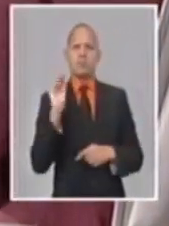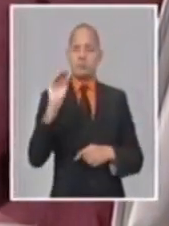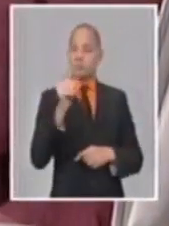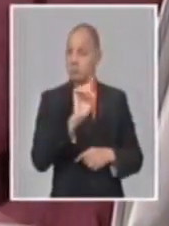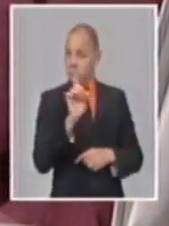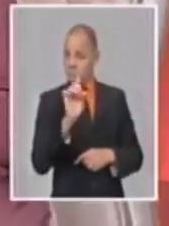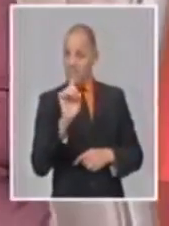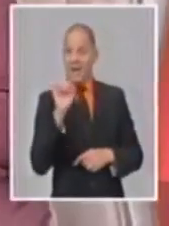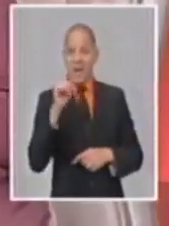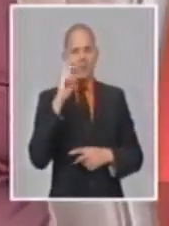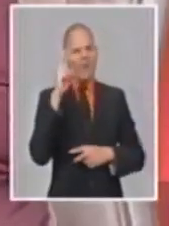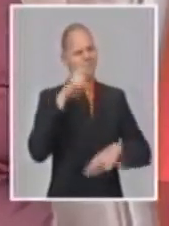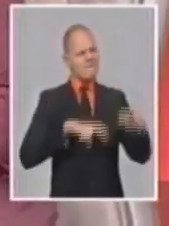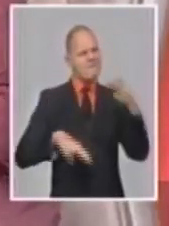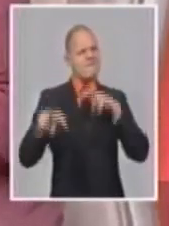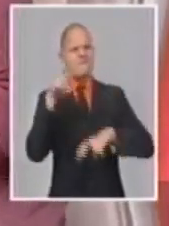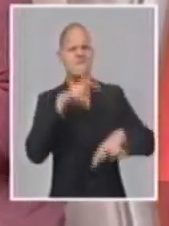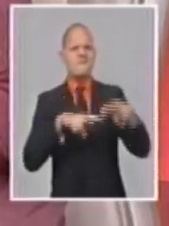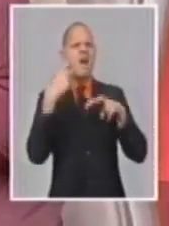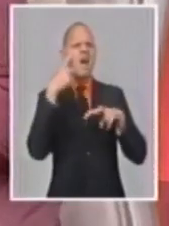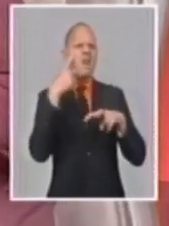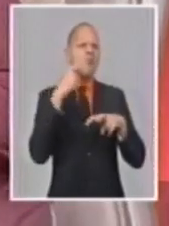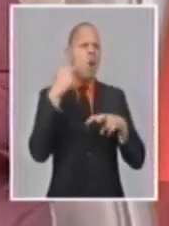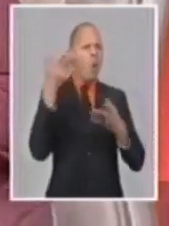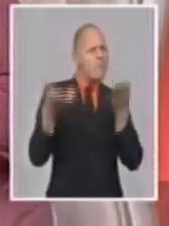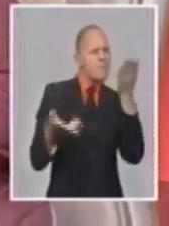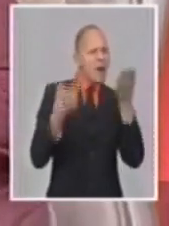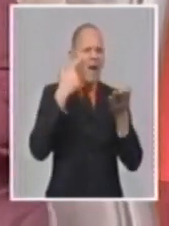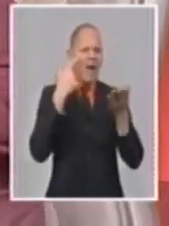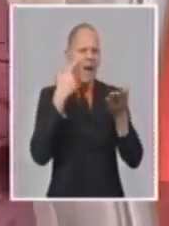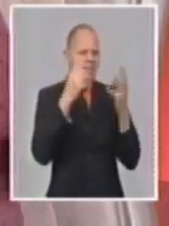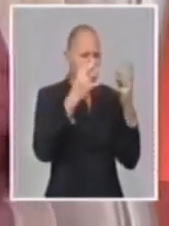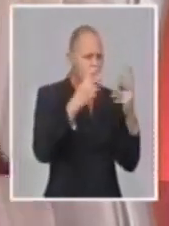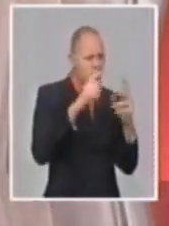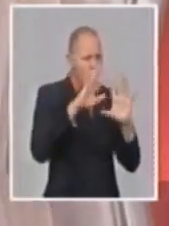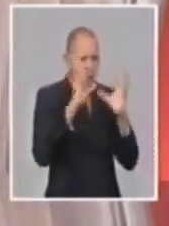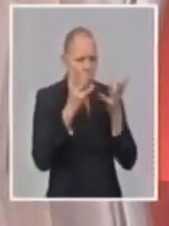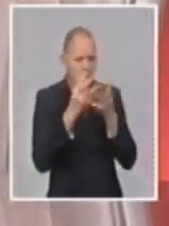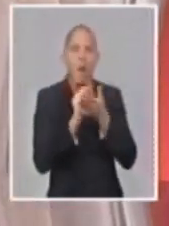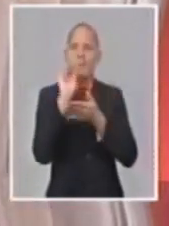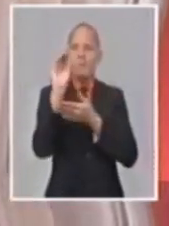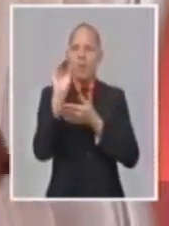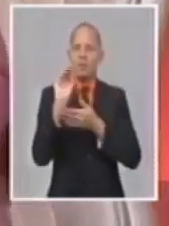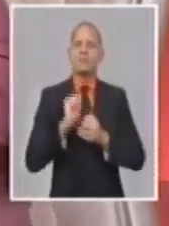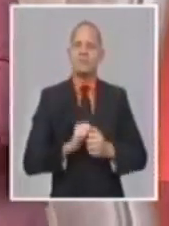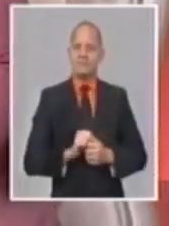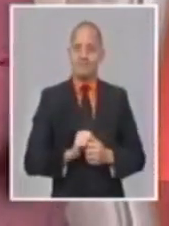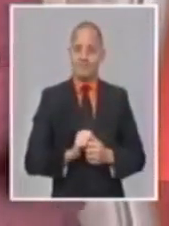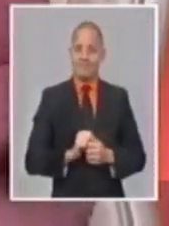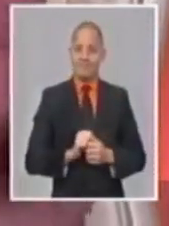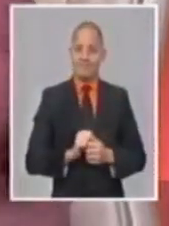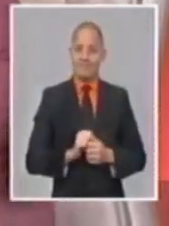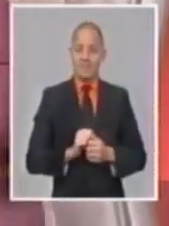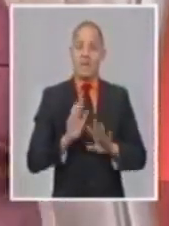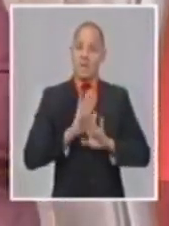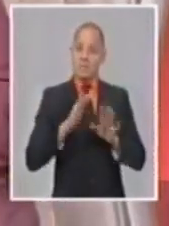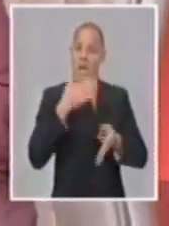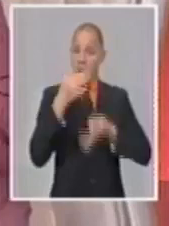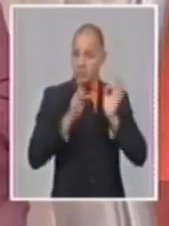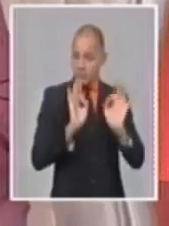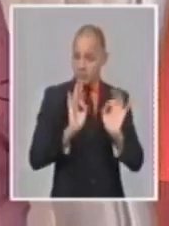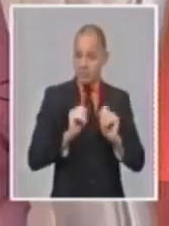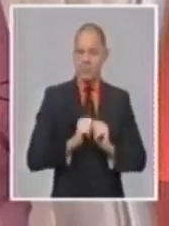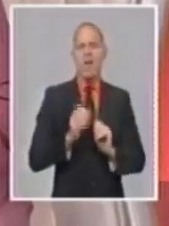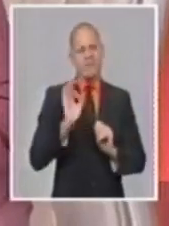principios. Pero yo creo que es importante que aún con el efecto del incremento de los precios, y que viene